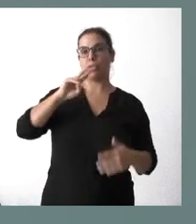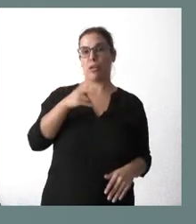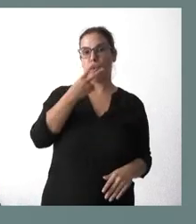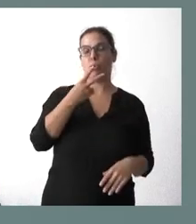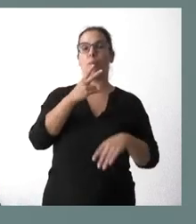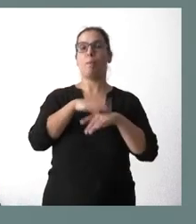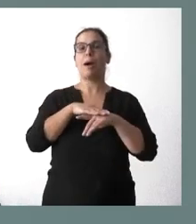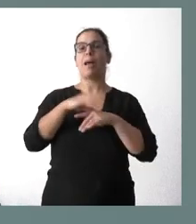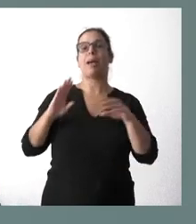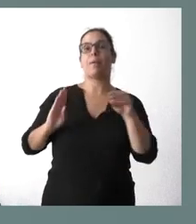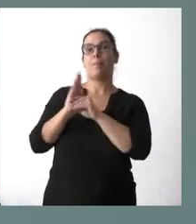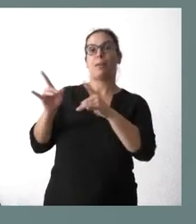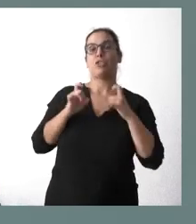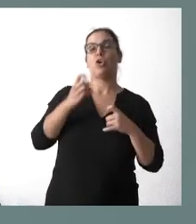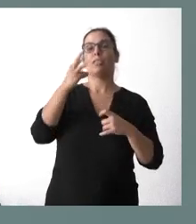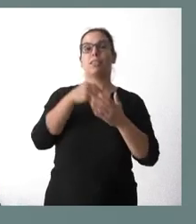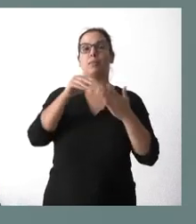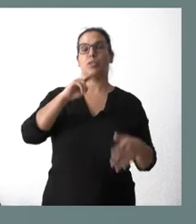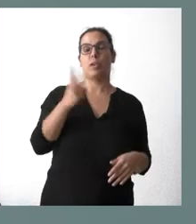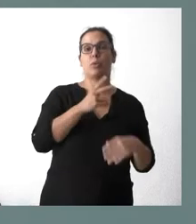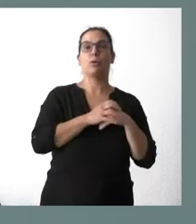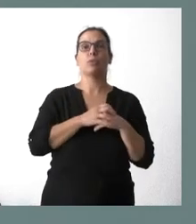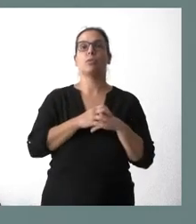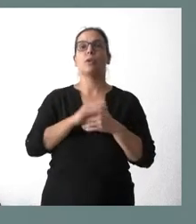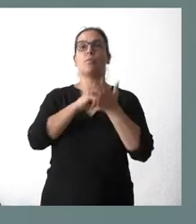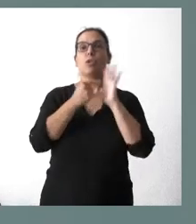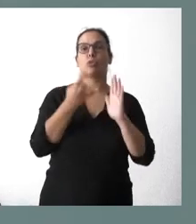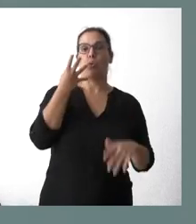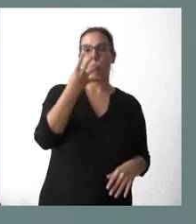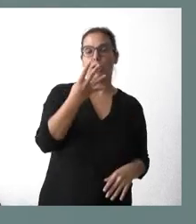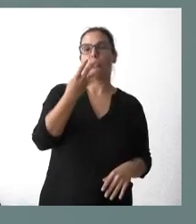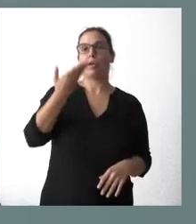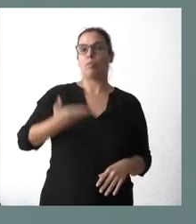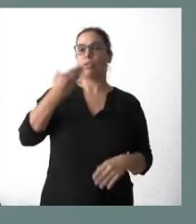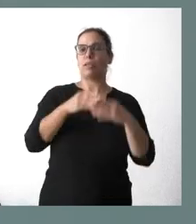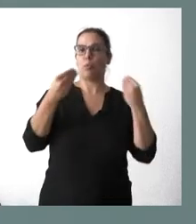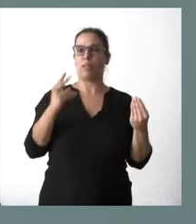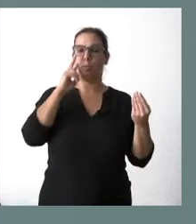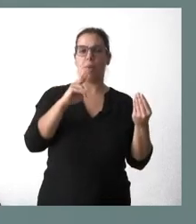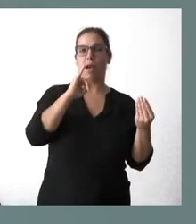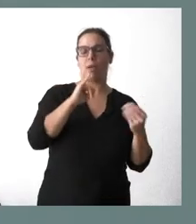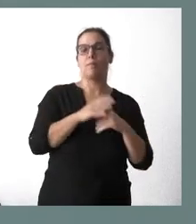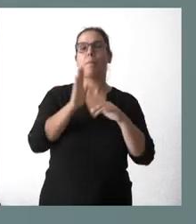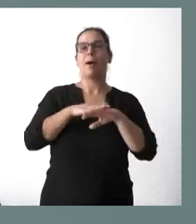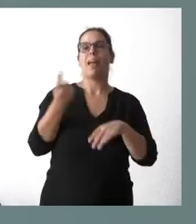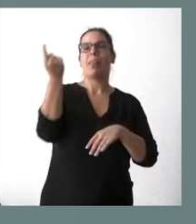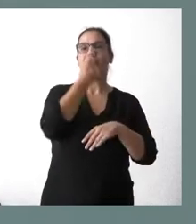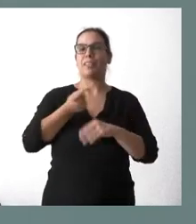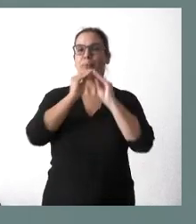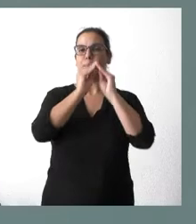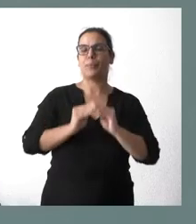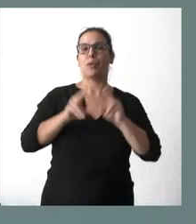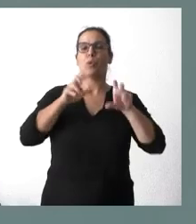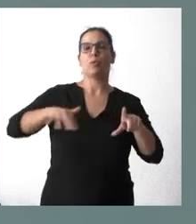euros para una inversión de trece millones de euros, con cuatro importantes proyectos de inversión. Lo tienen ustedes en la documentación, para un diseño y conceptualización de nuevos